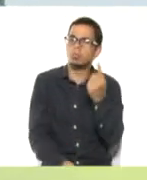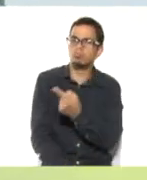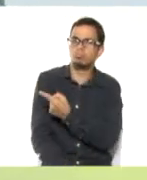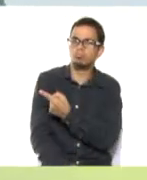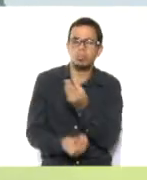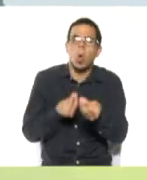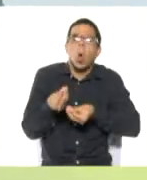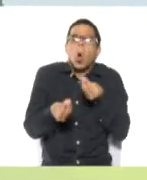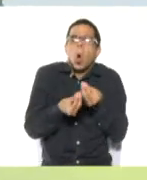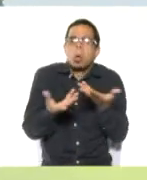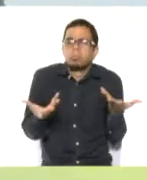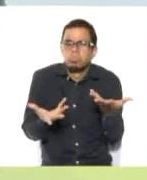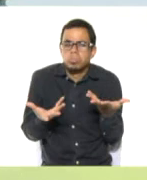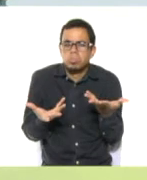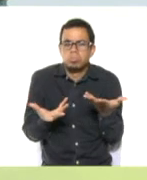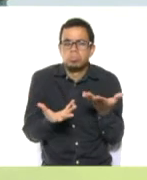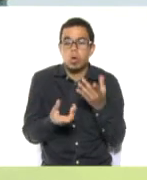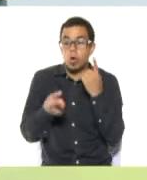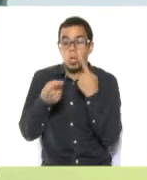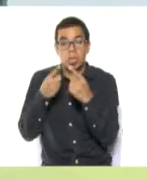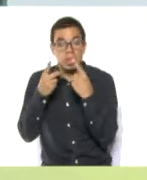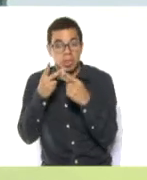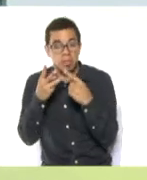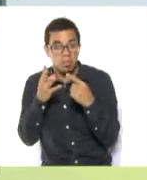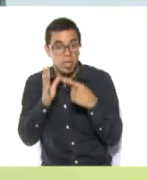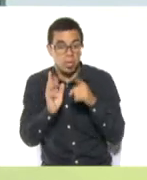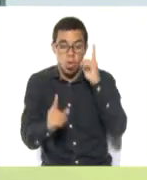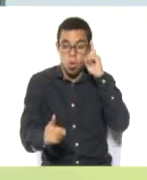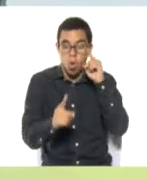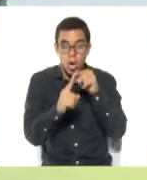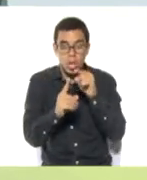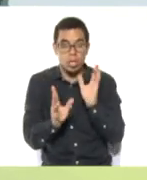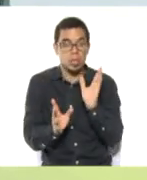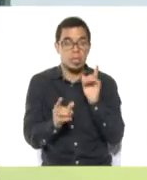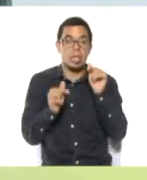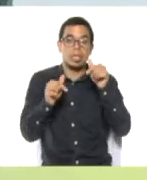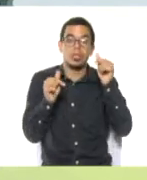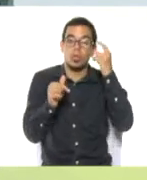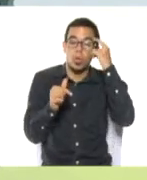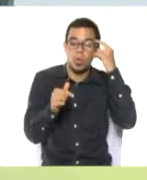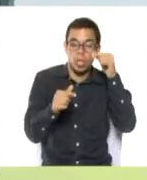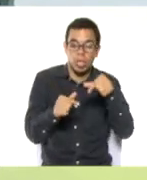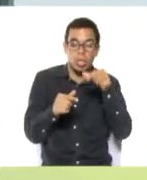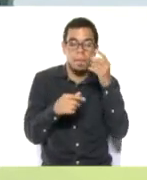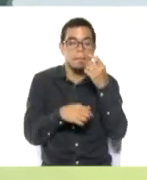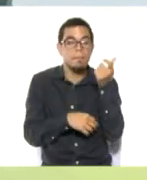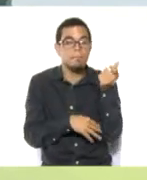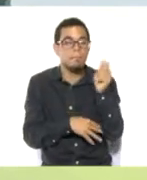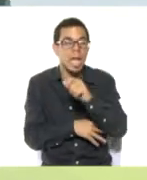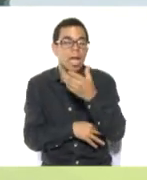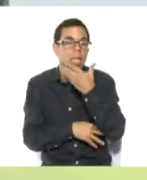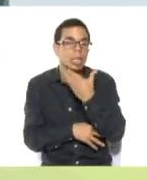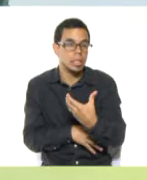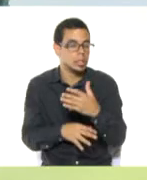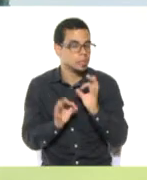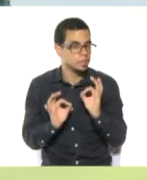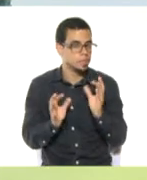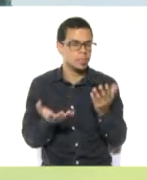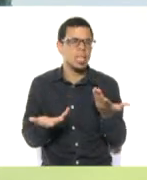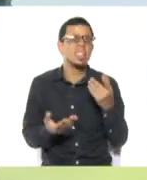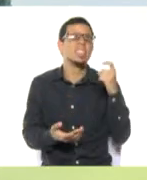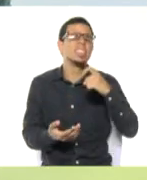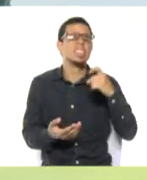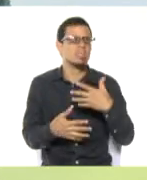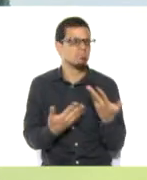navideña con diferentes motivos, por supuesto referidos a estas fechas decembrinas. Para ello necesitaremos los siguientes